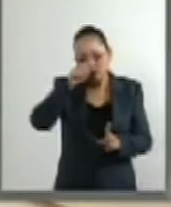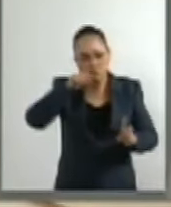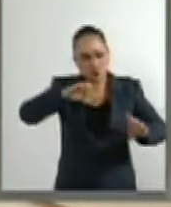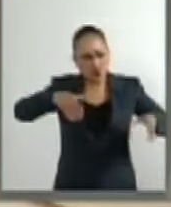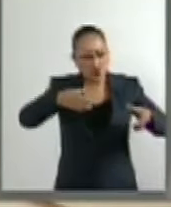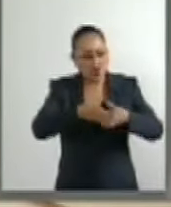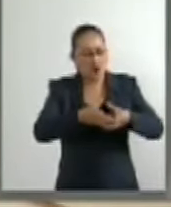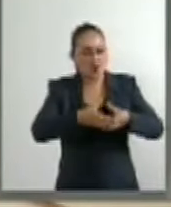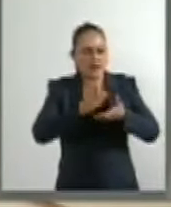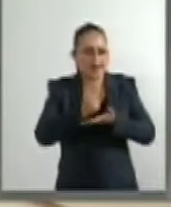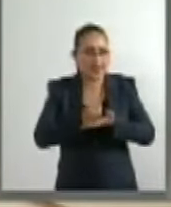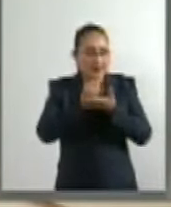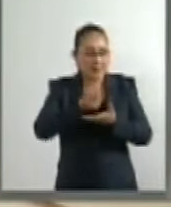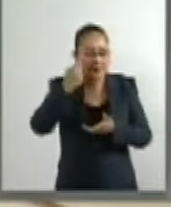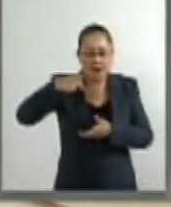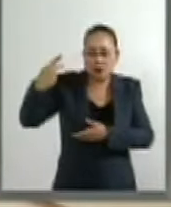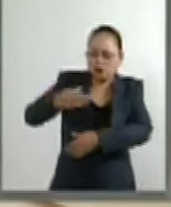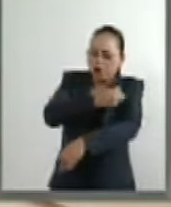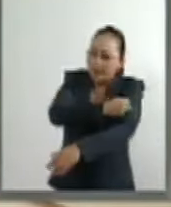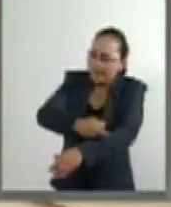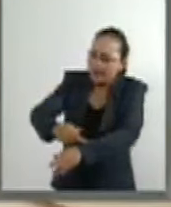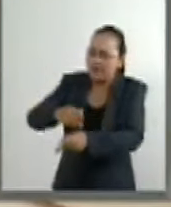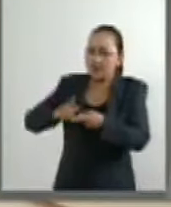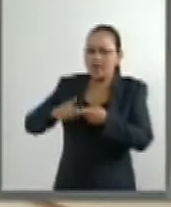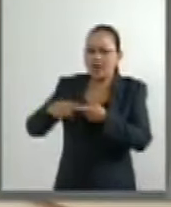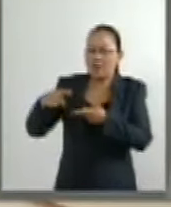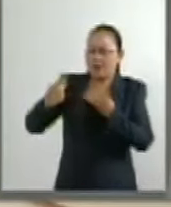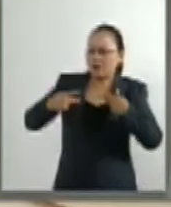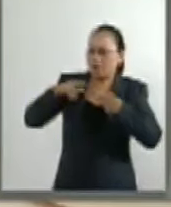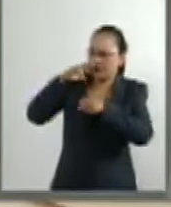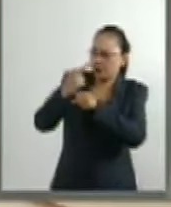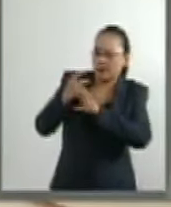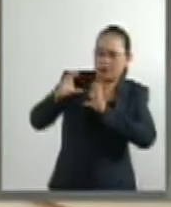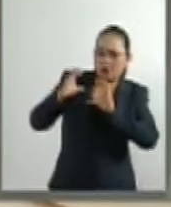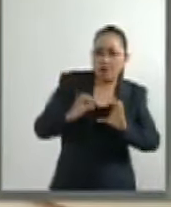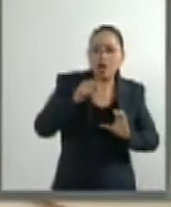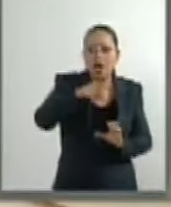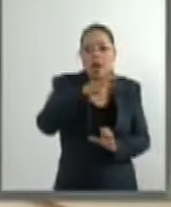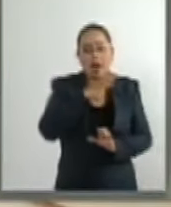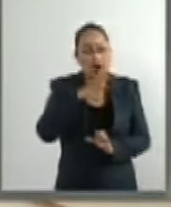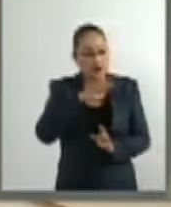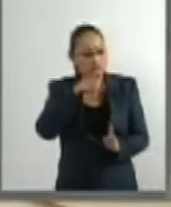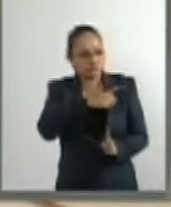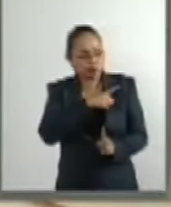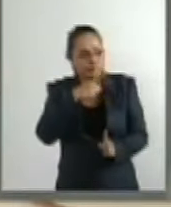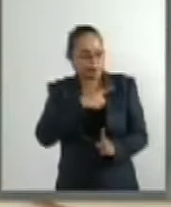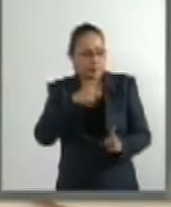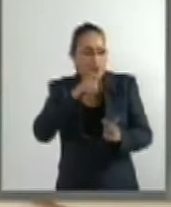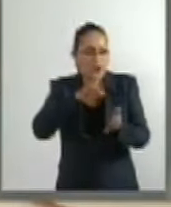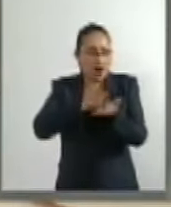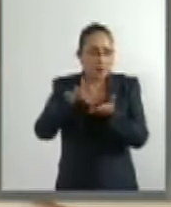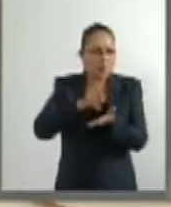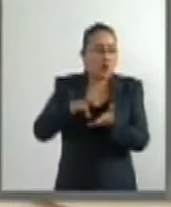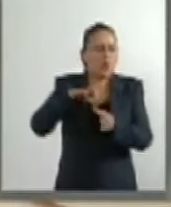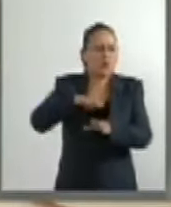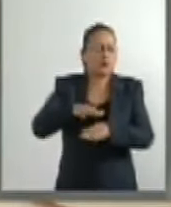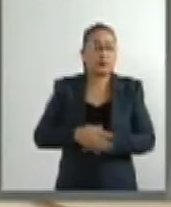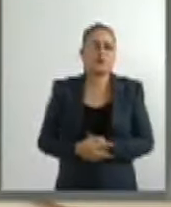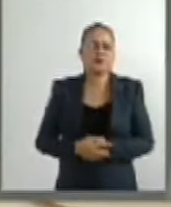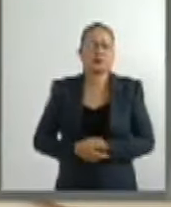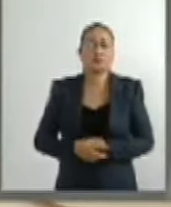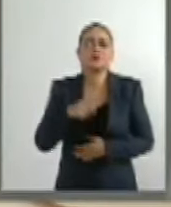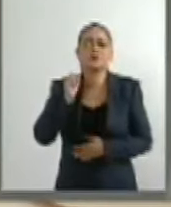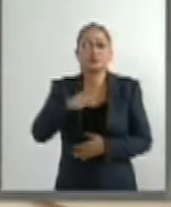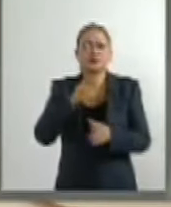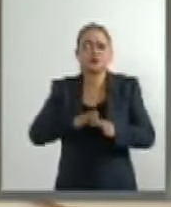y cuidadores de personas con problemas de salud mental, ya que como hemos mencionado, los